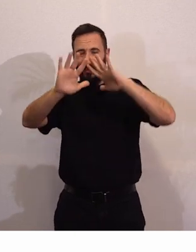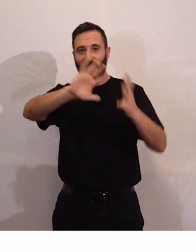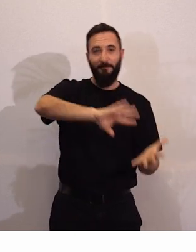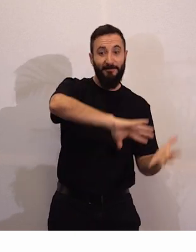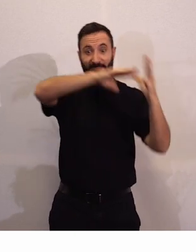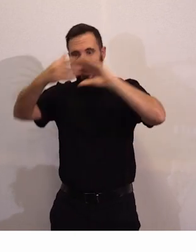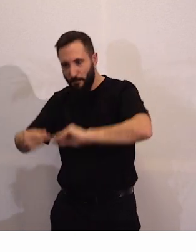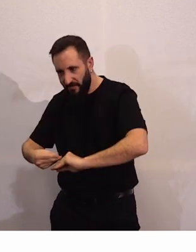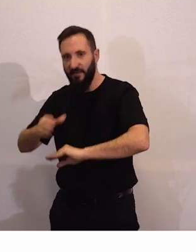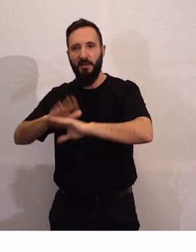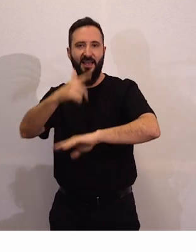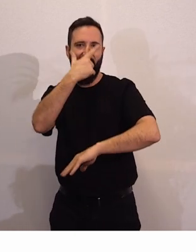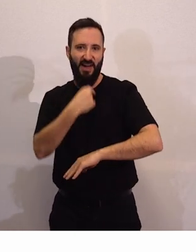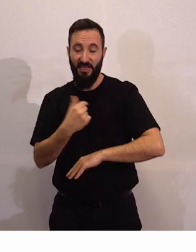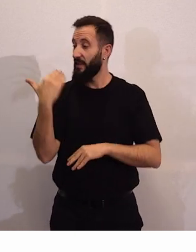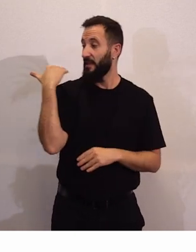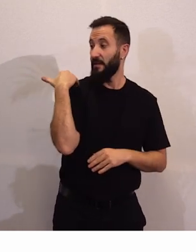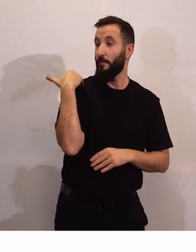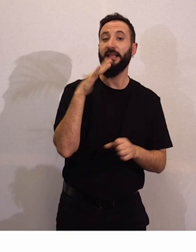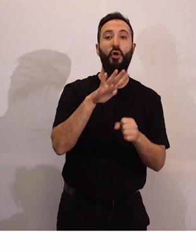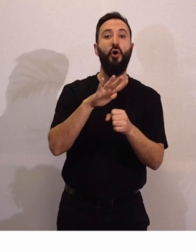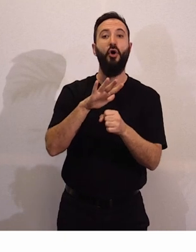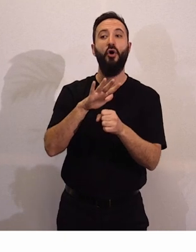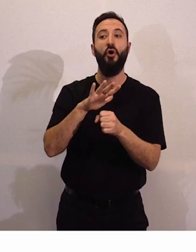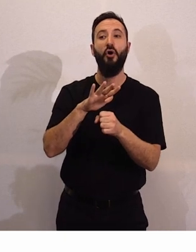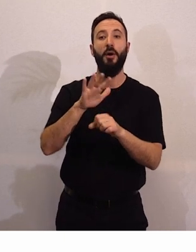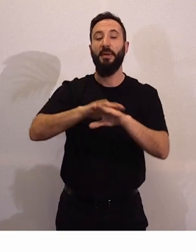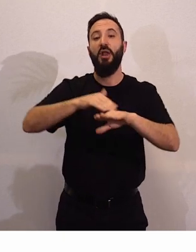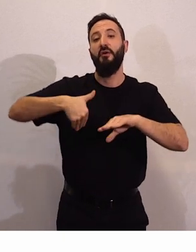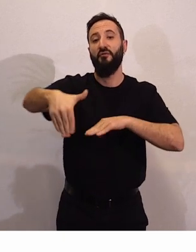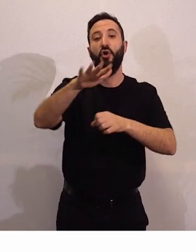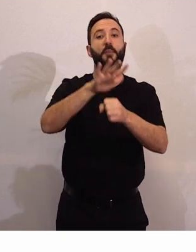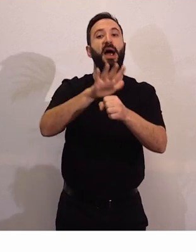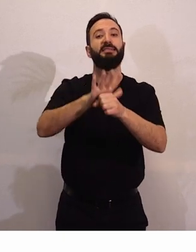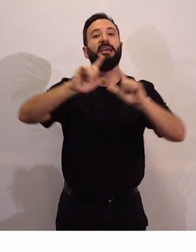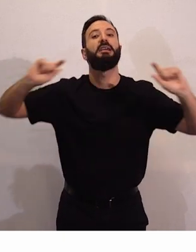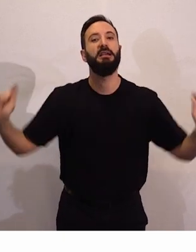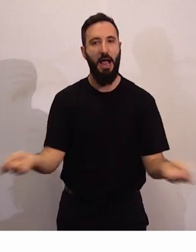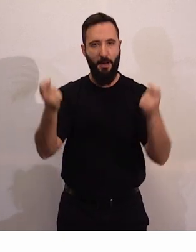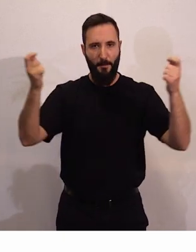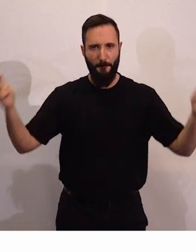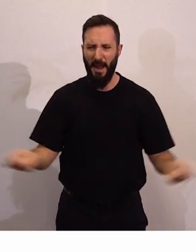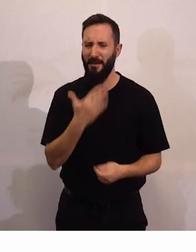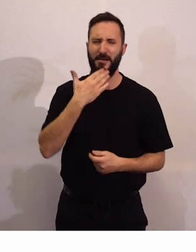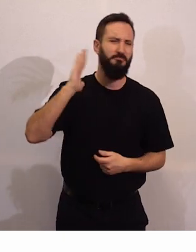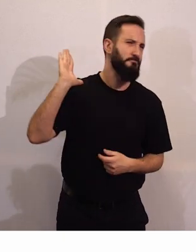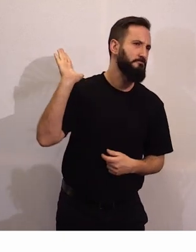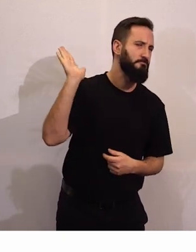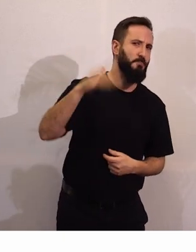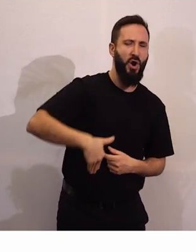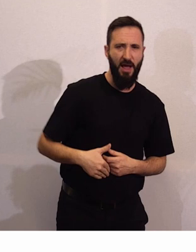el miércoles presentamos el martes presentamos una campaña chulísima que os invito que sigáis